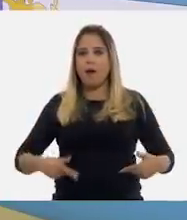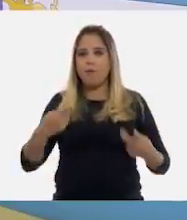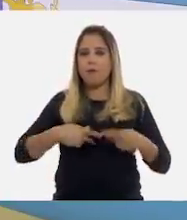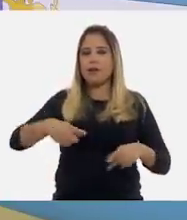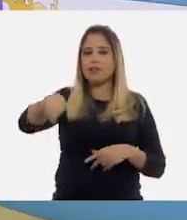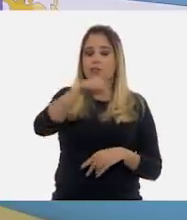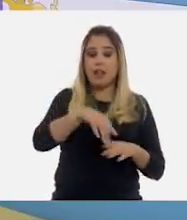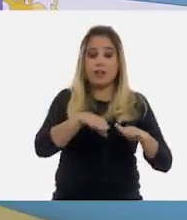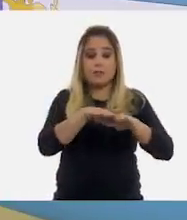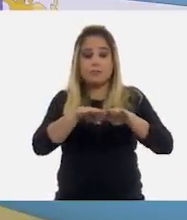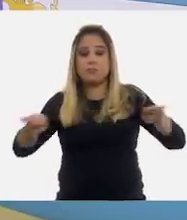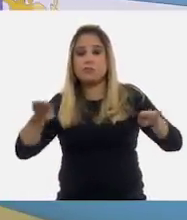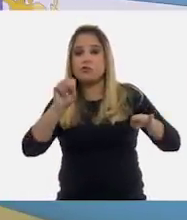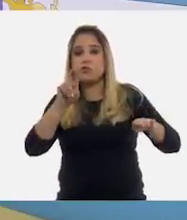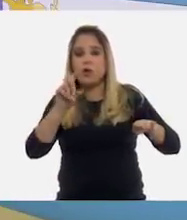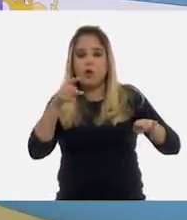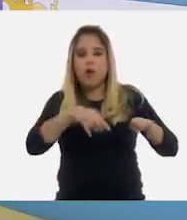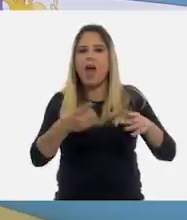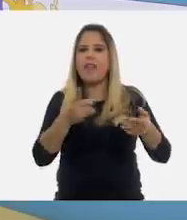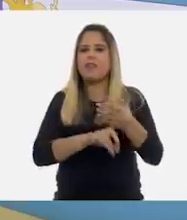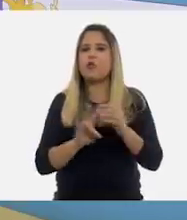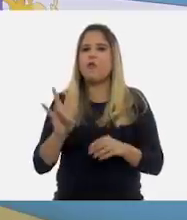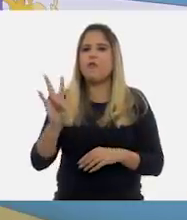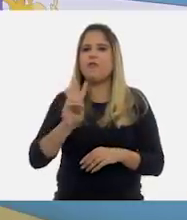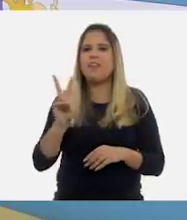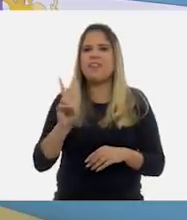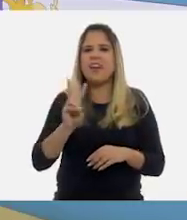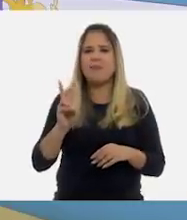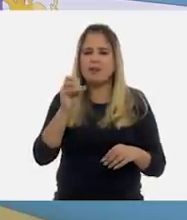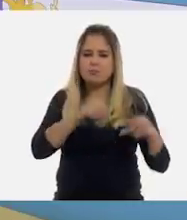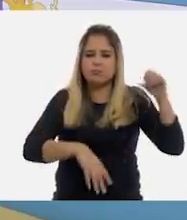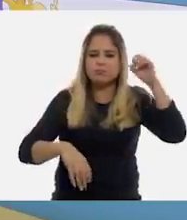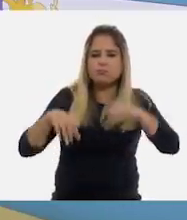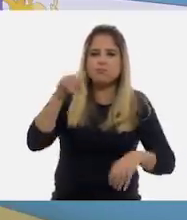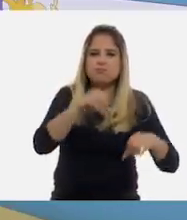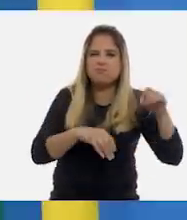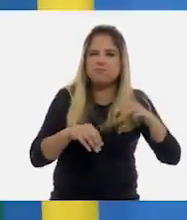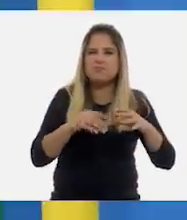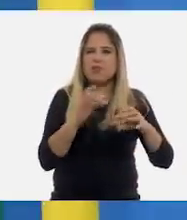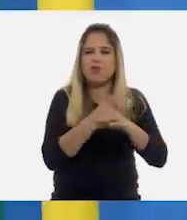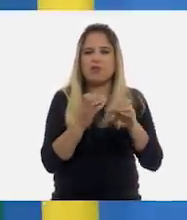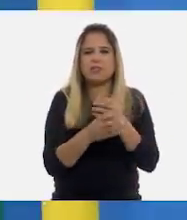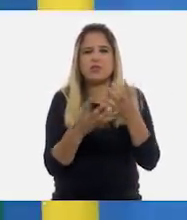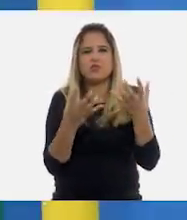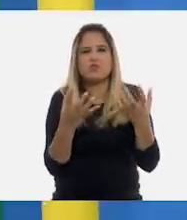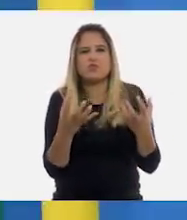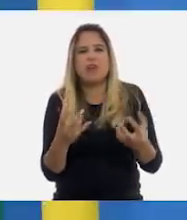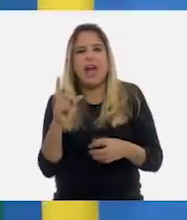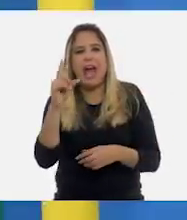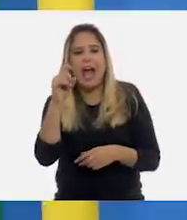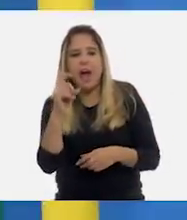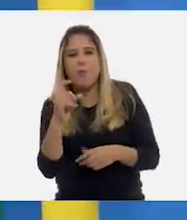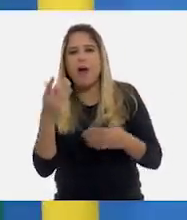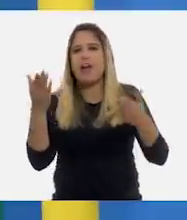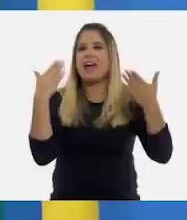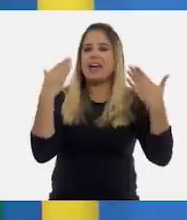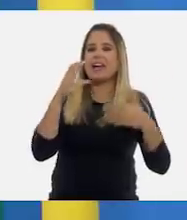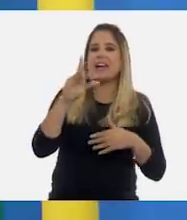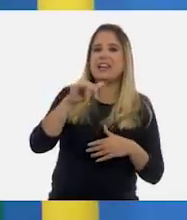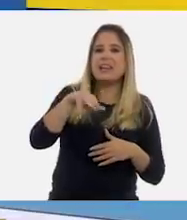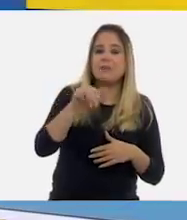suelo se integran los nutrientes de la tierra que, unidos a la altitud, al agua que haya en el lugar y el clima,